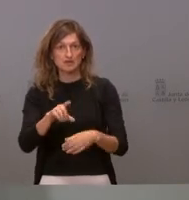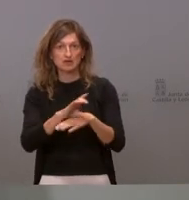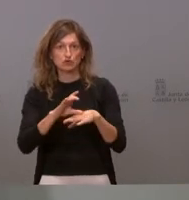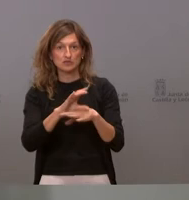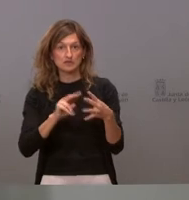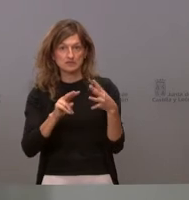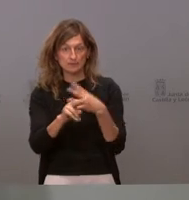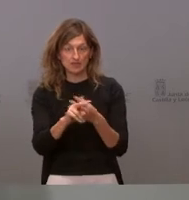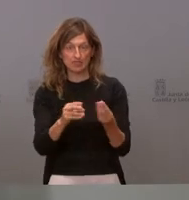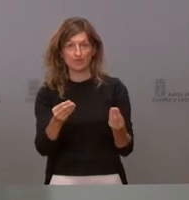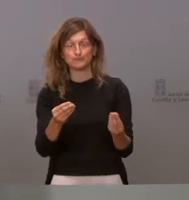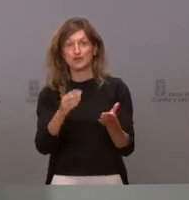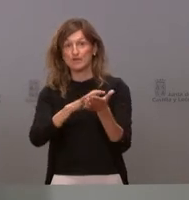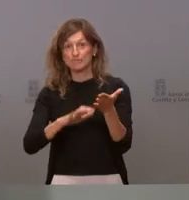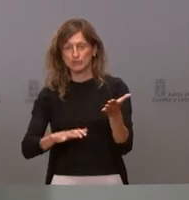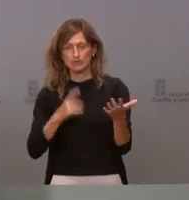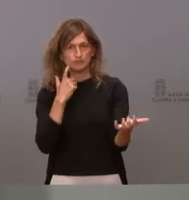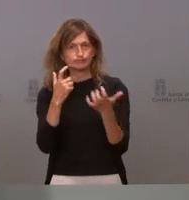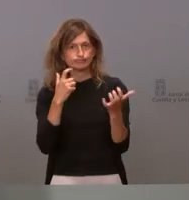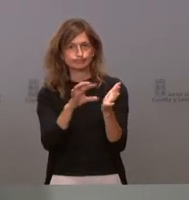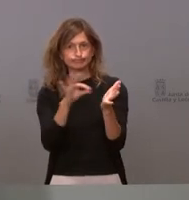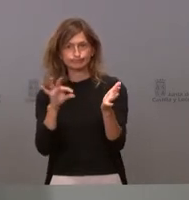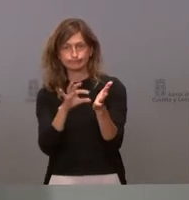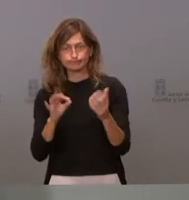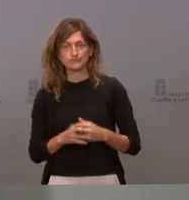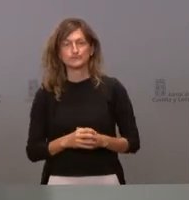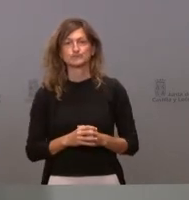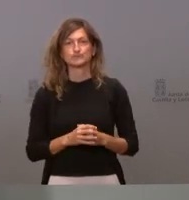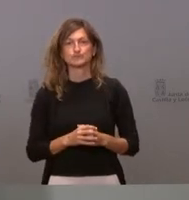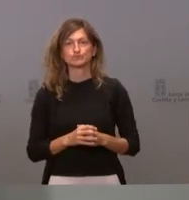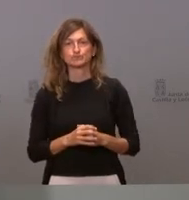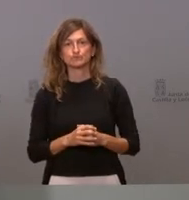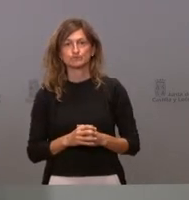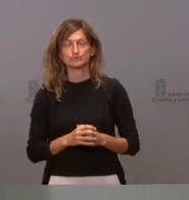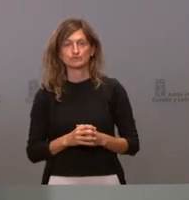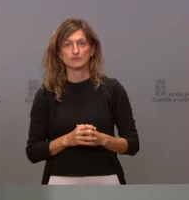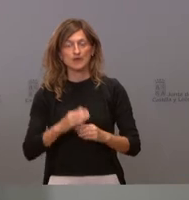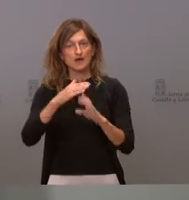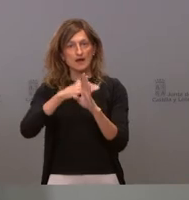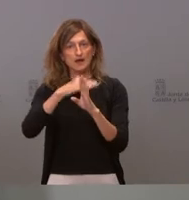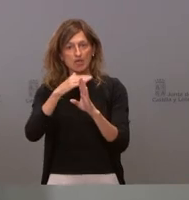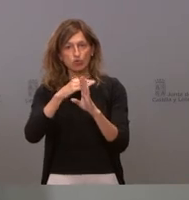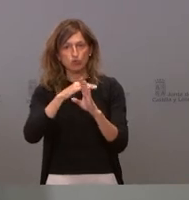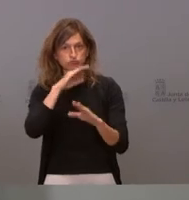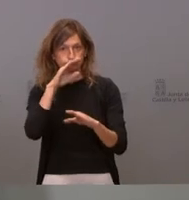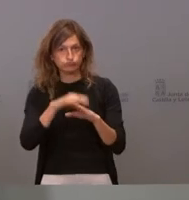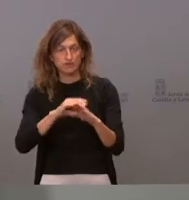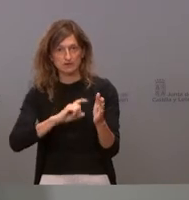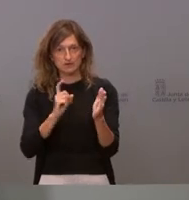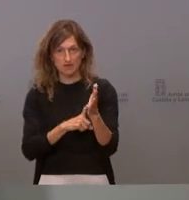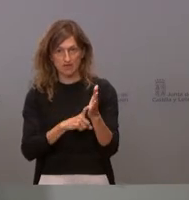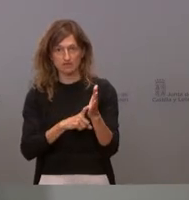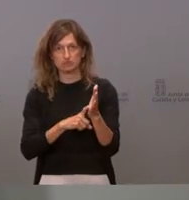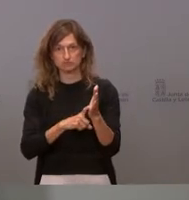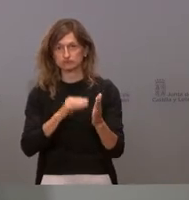Transparencia. De ese informe queremos destacar, esencialmente, el elevado grado de cumplimiento de la ley por parte de la